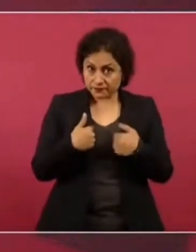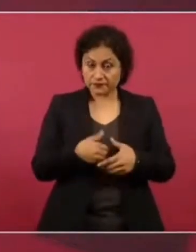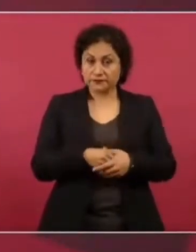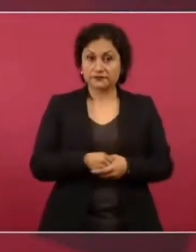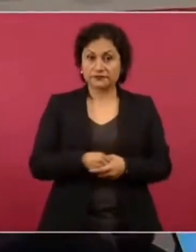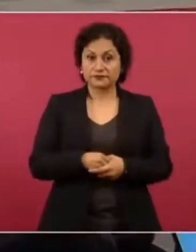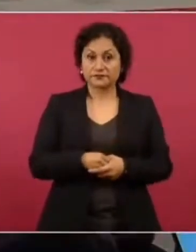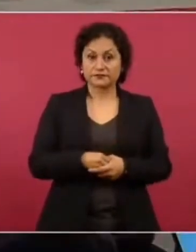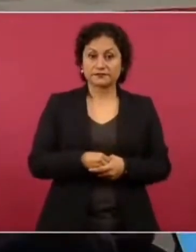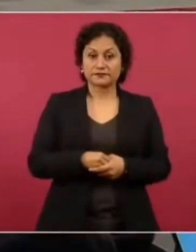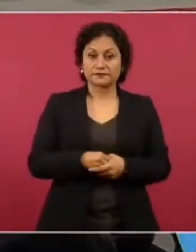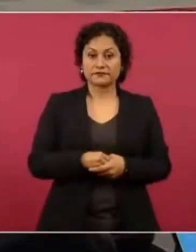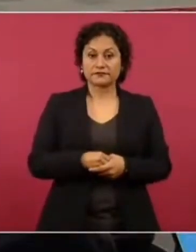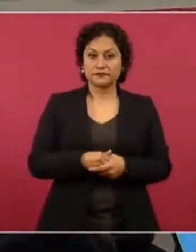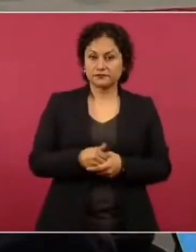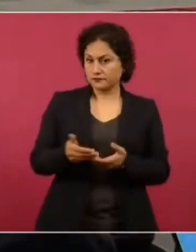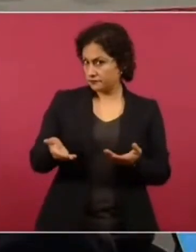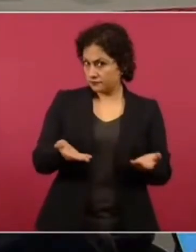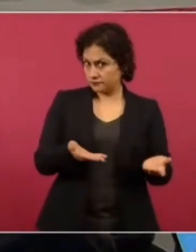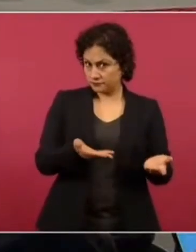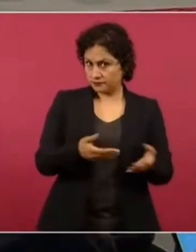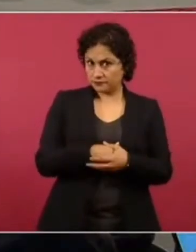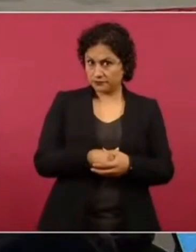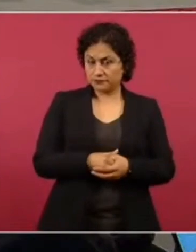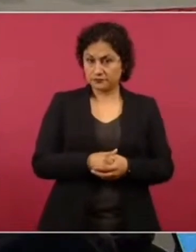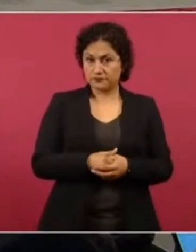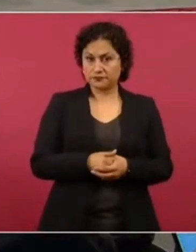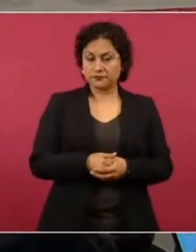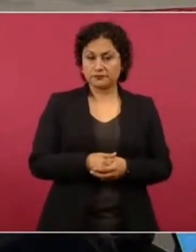¿Si quiere? ¿Sí?